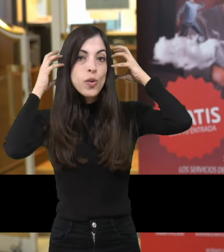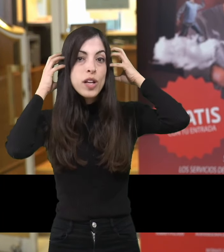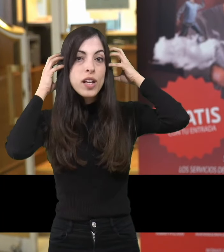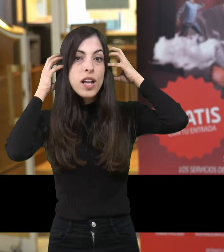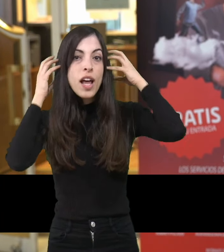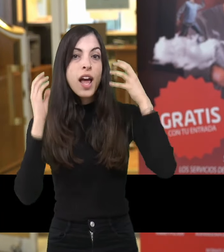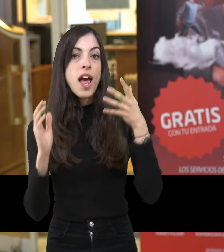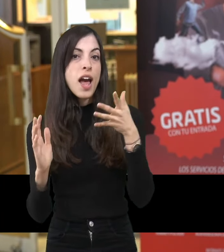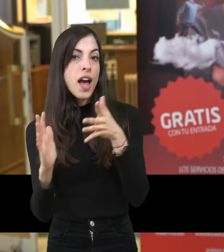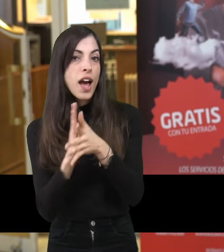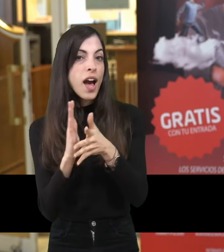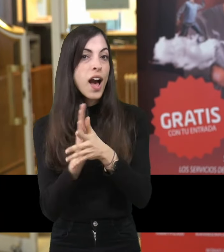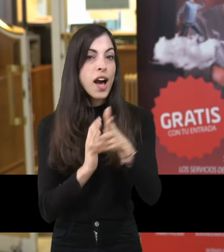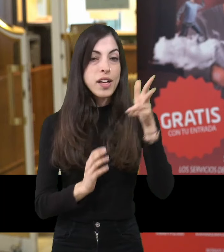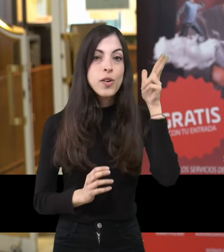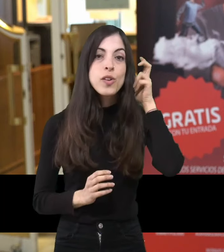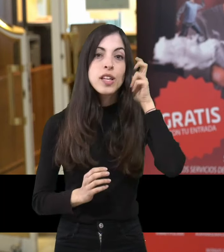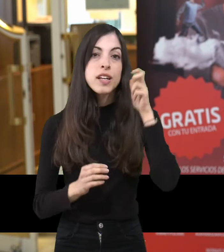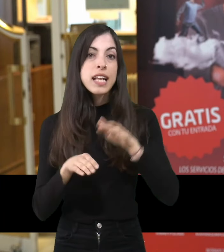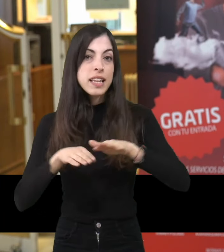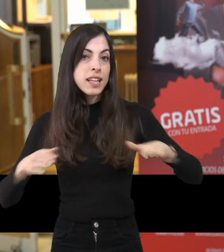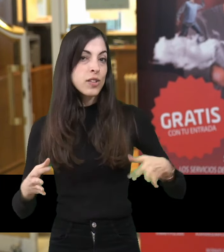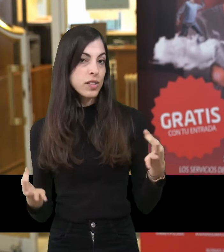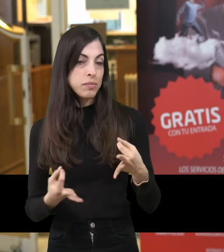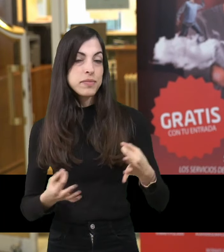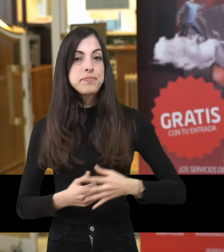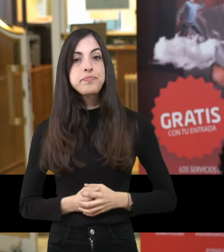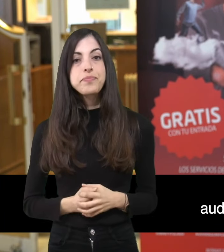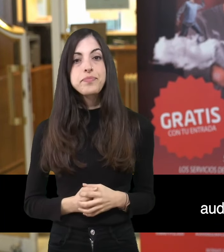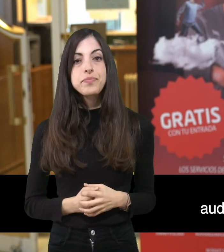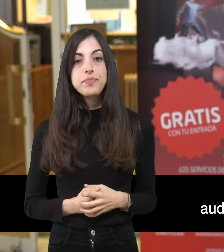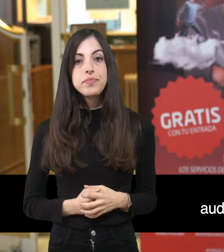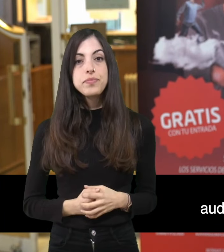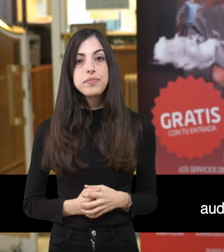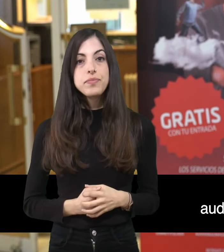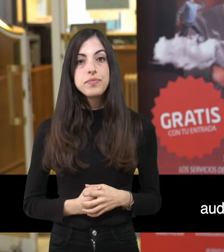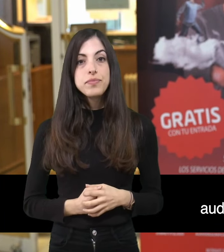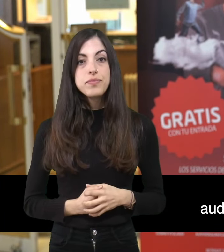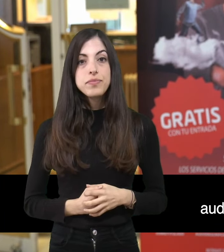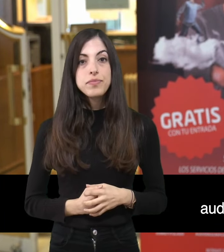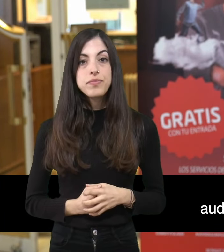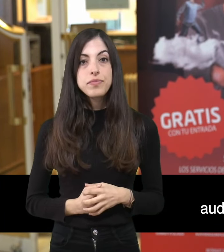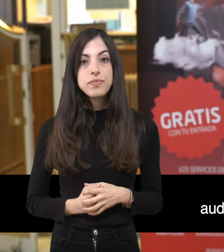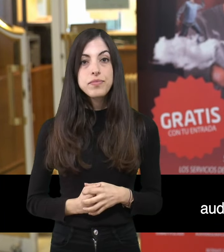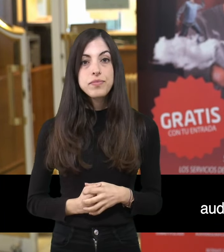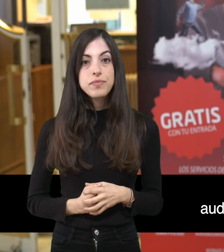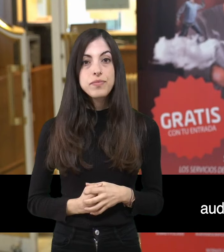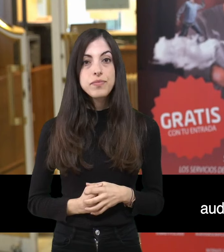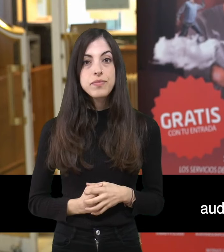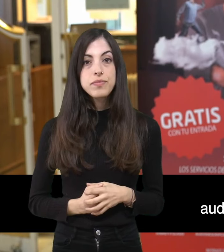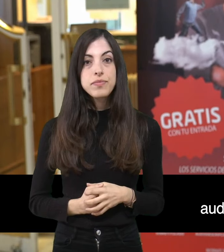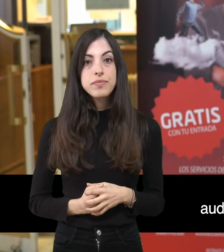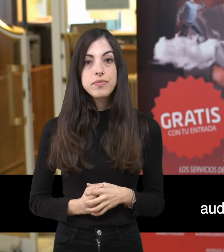seguir el hilo de la obra de teatro. Y para las personas ciegas son también los auriculares, los sintonizan en otro canal